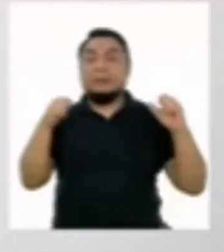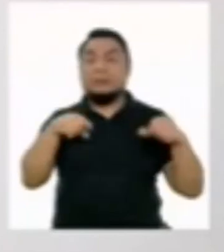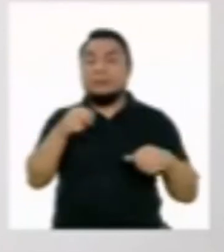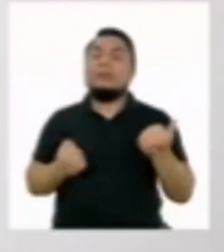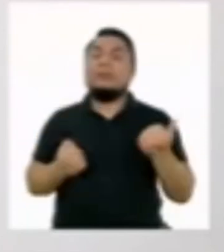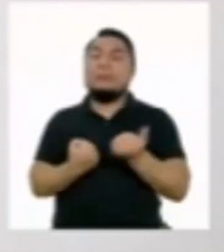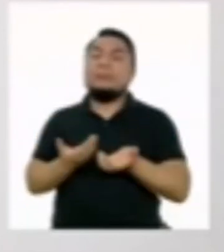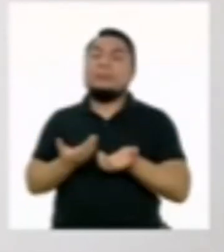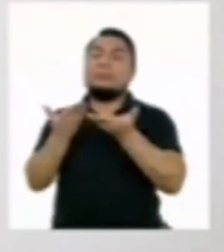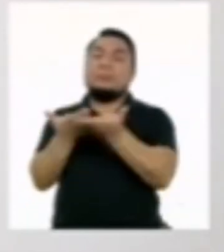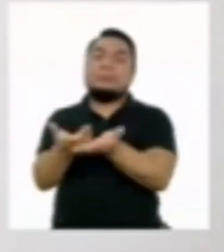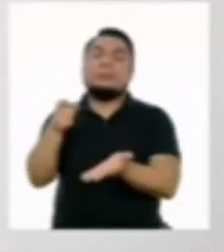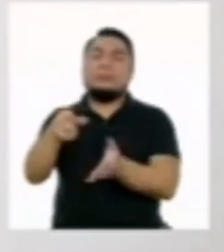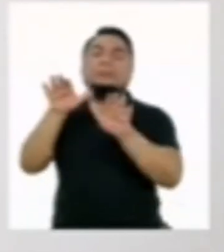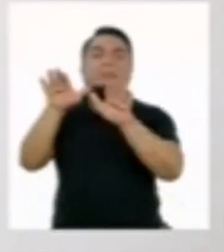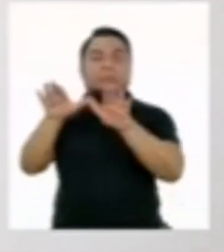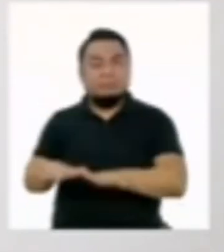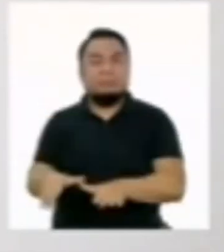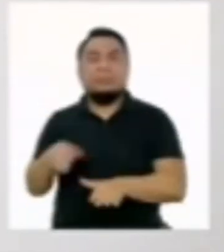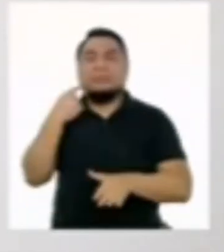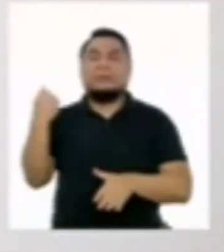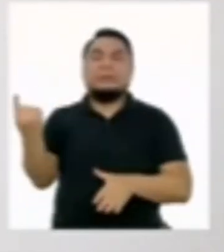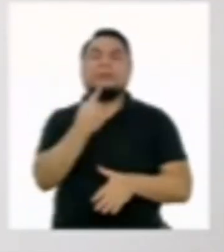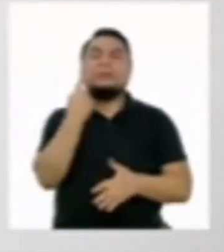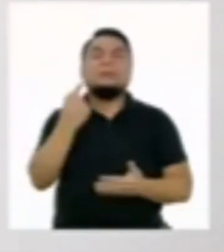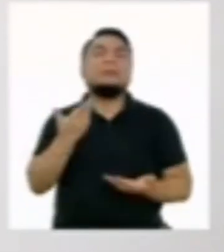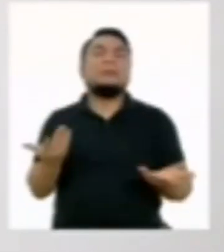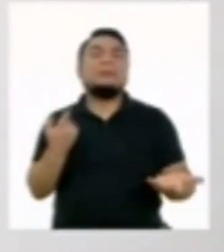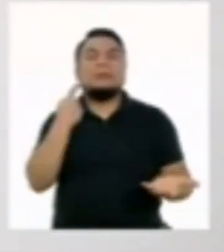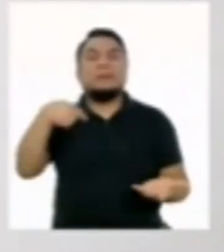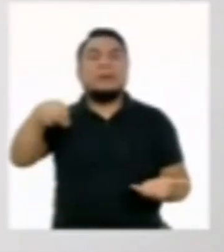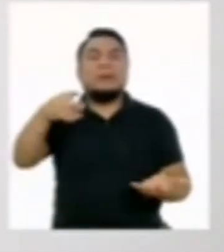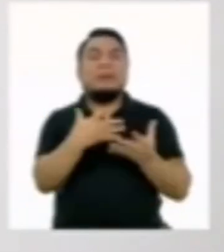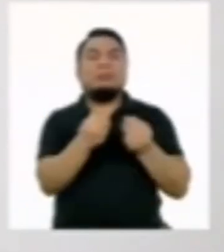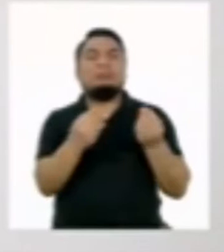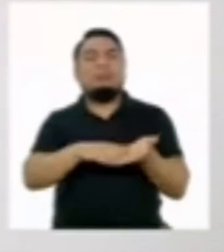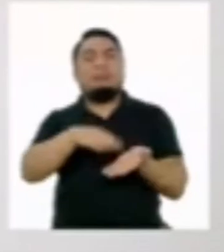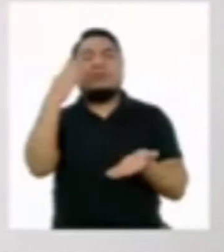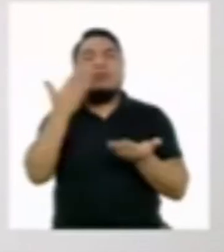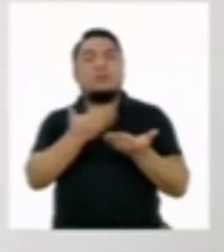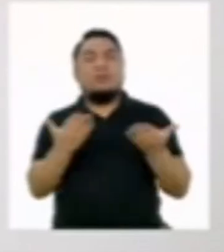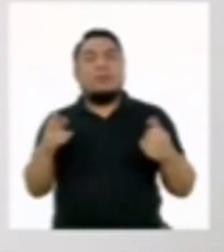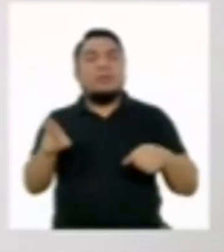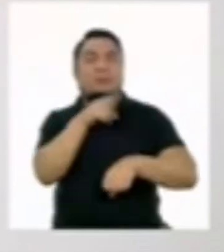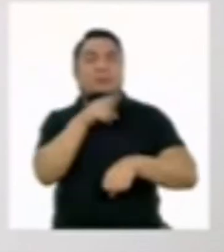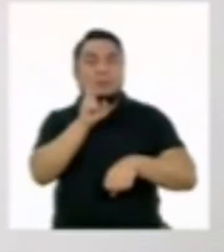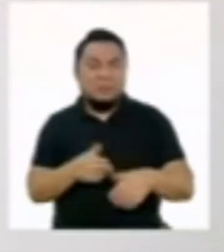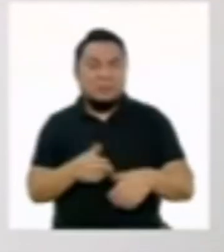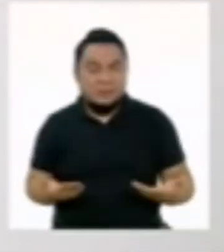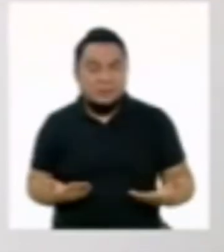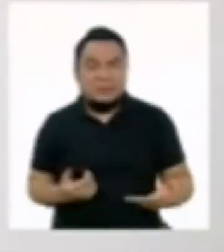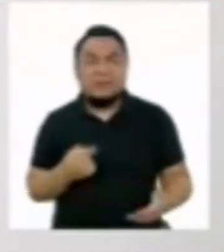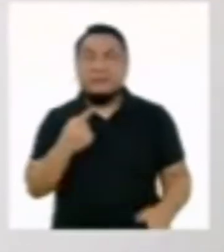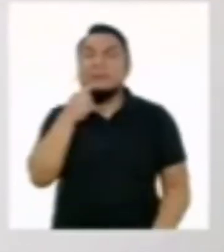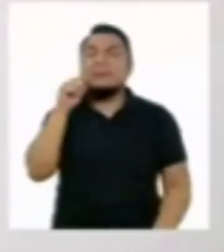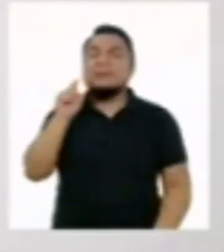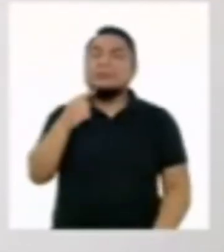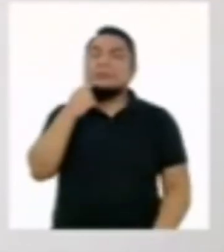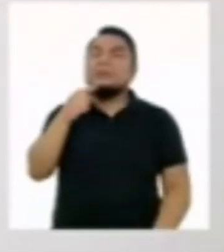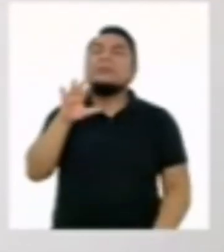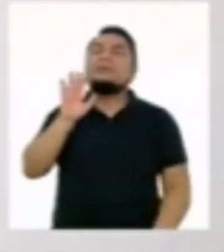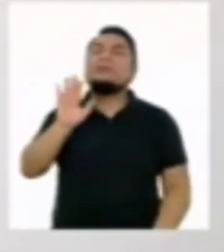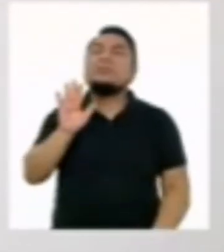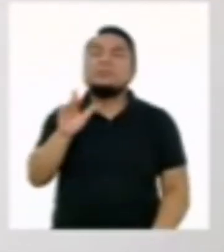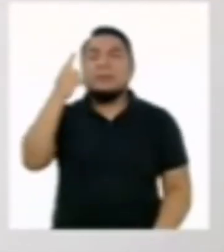contribuimos a evitar la depredación excesiva de recursos naturales, que son los